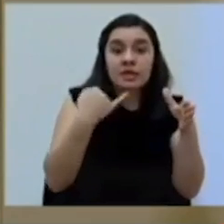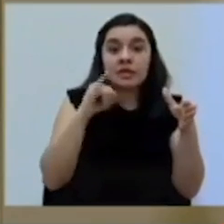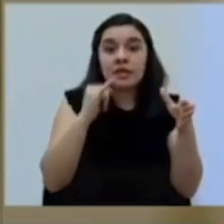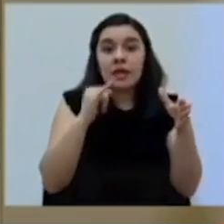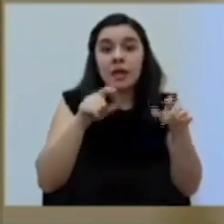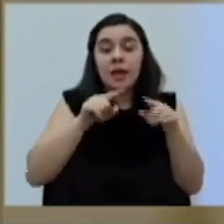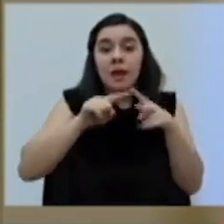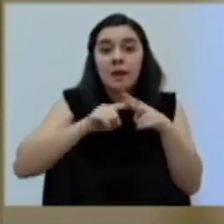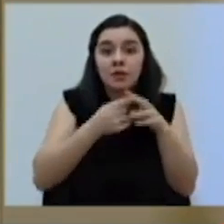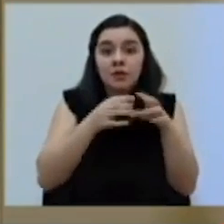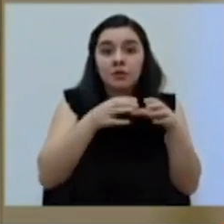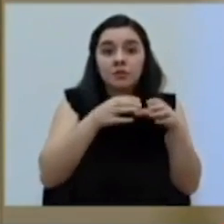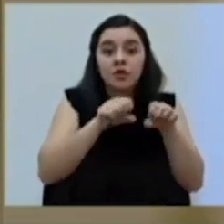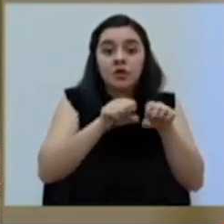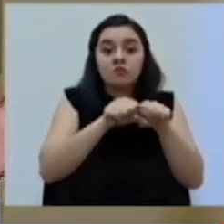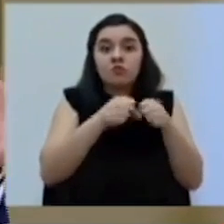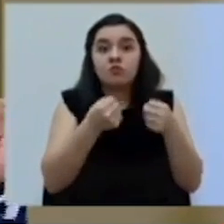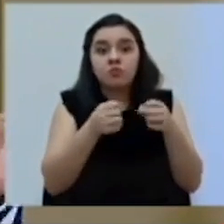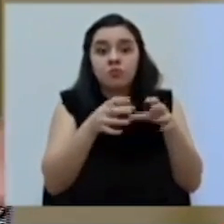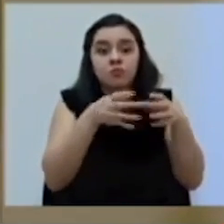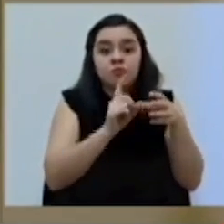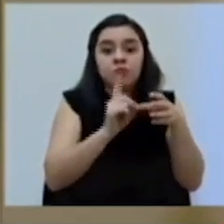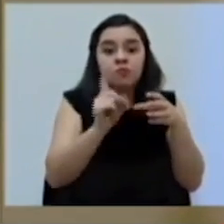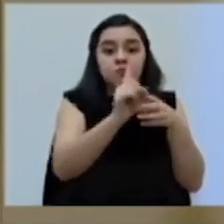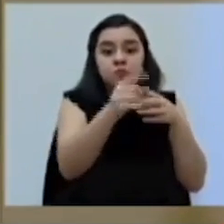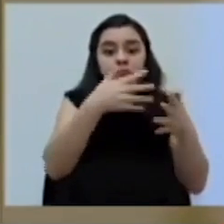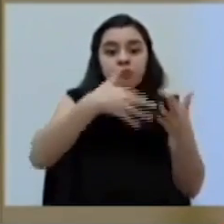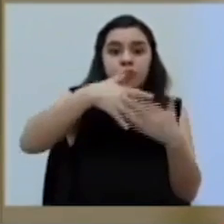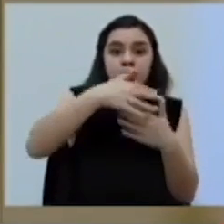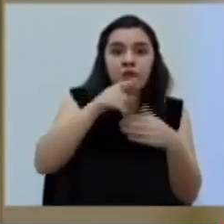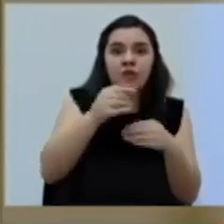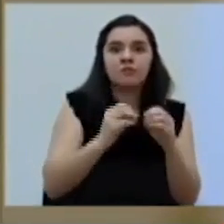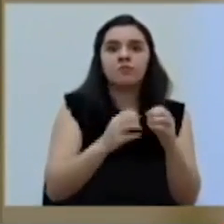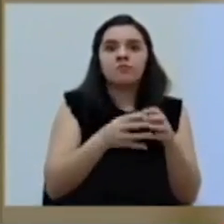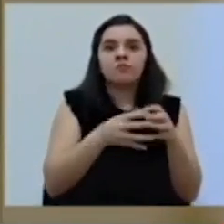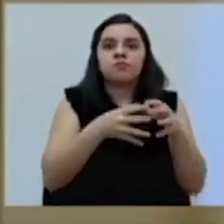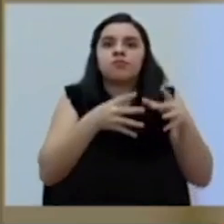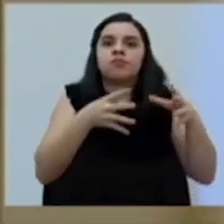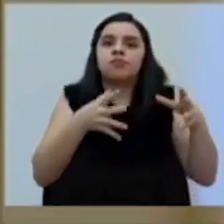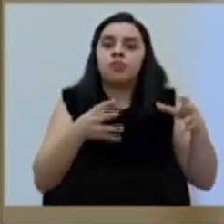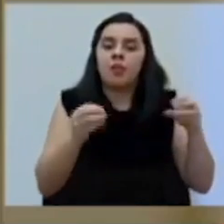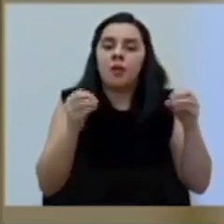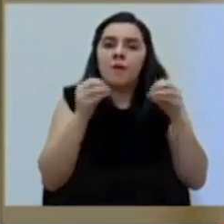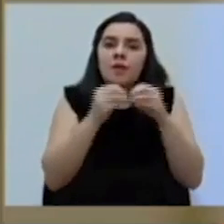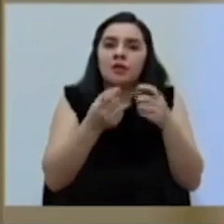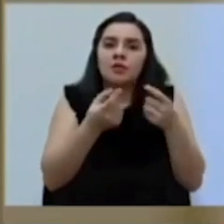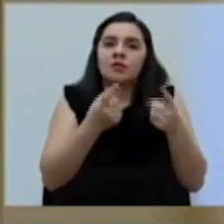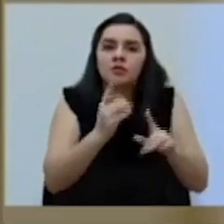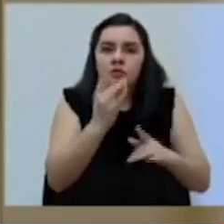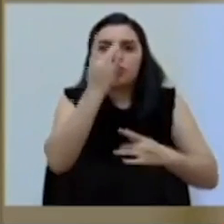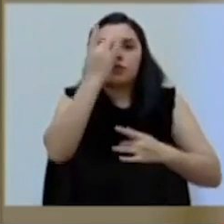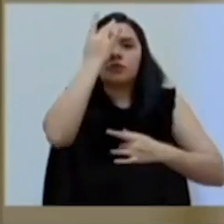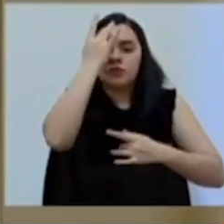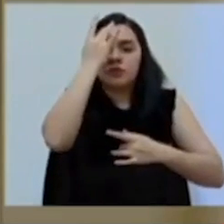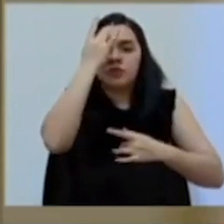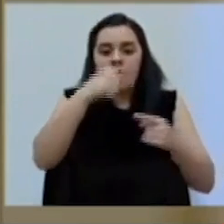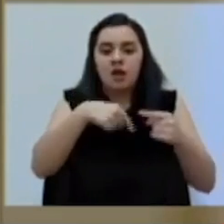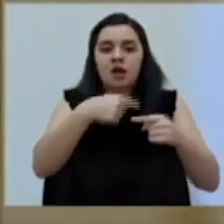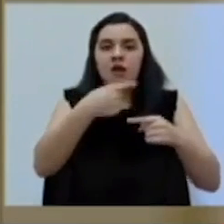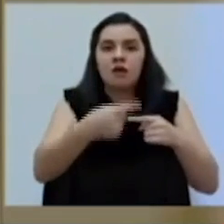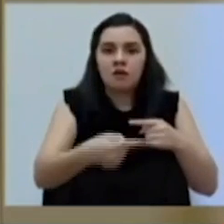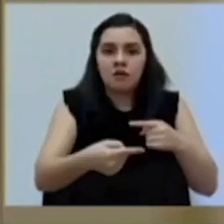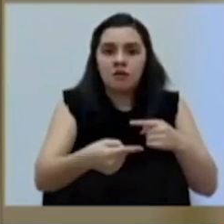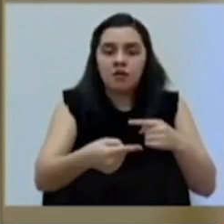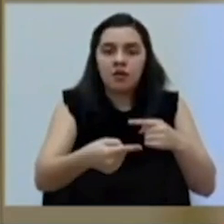romper burbujas, pues obviamente esto puede provocar de forma simultánea un aumento muy estripitoso de casos que puede llevar a lo que hemos